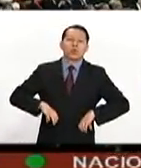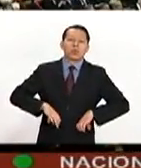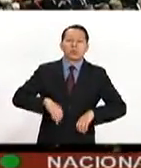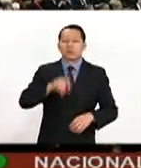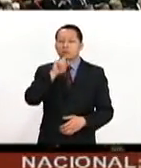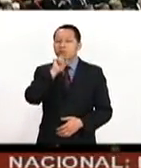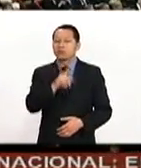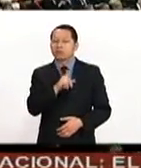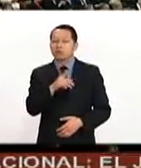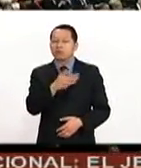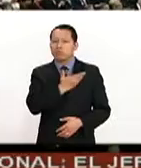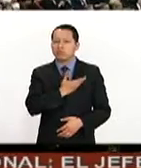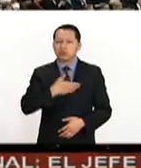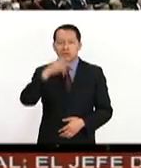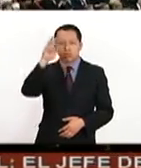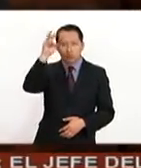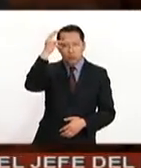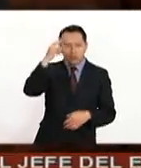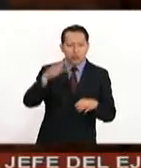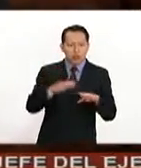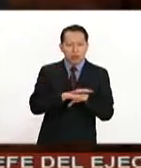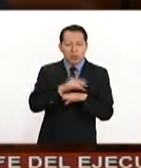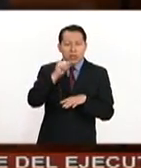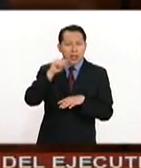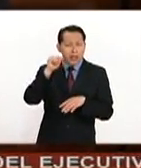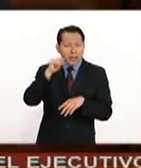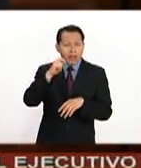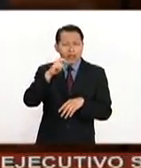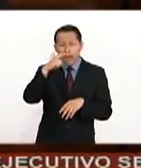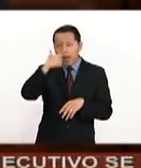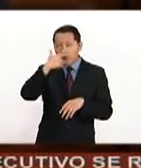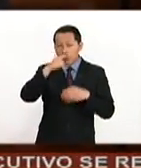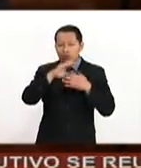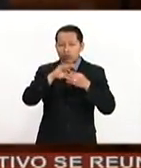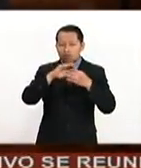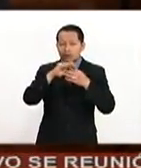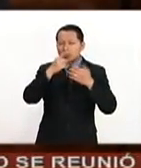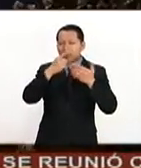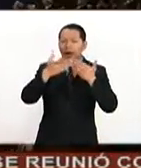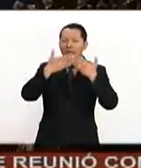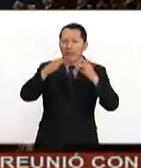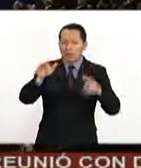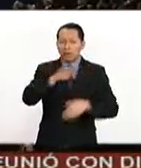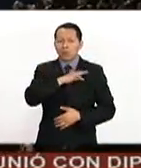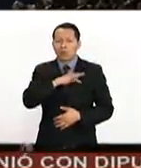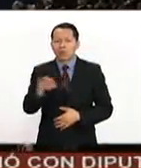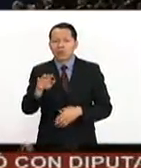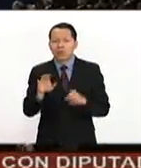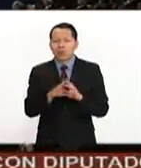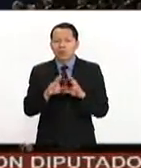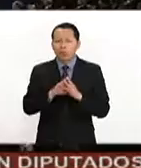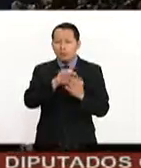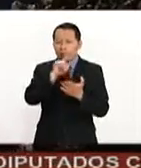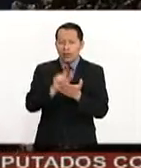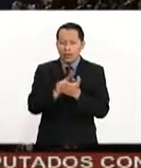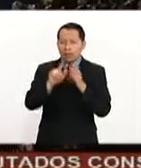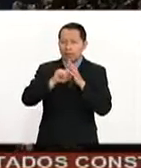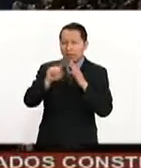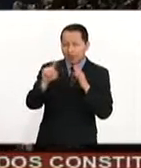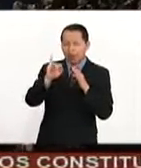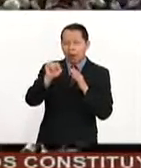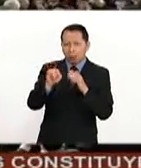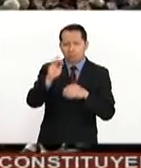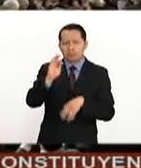presidente Trump, quien anoche se declaró abierto a una reforma migratoria. Algo,